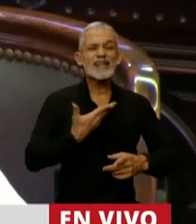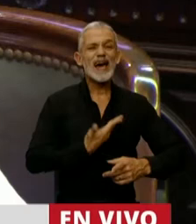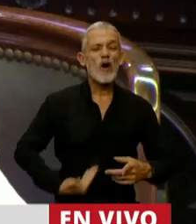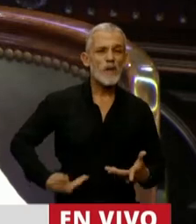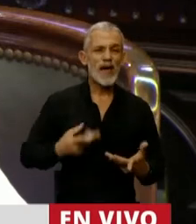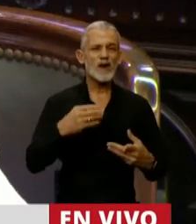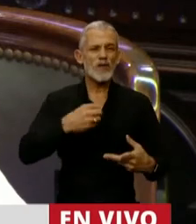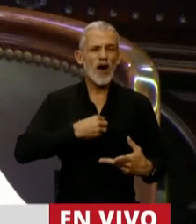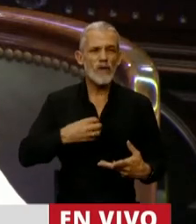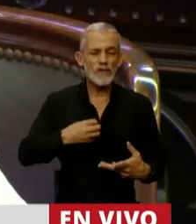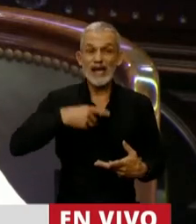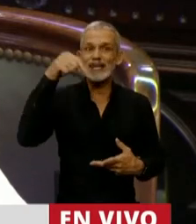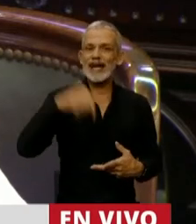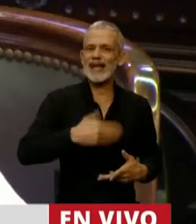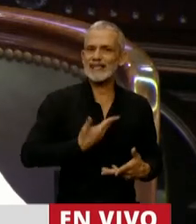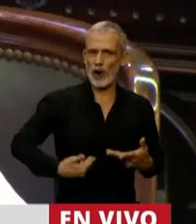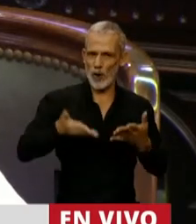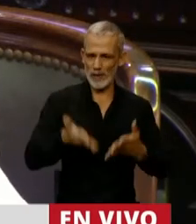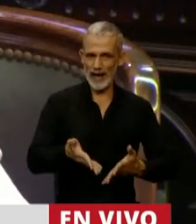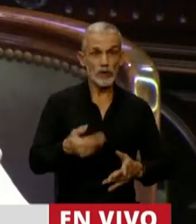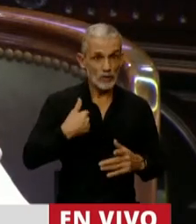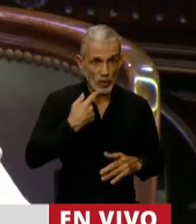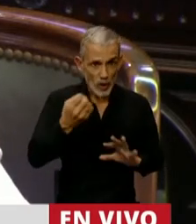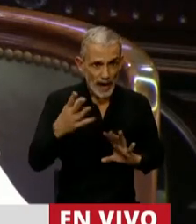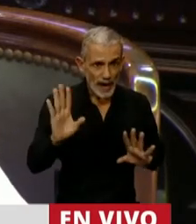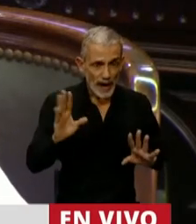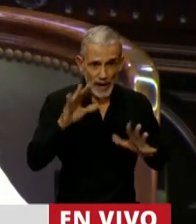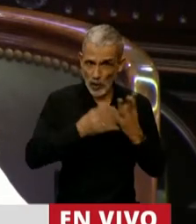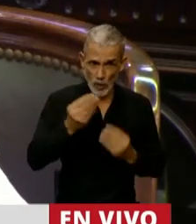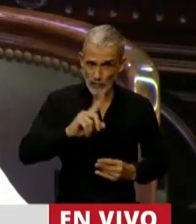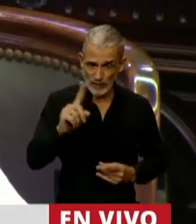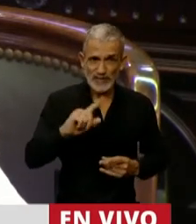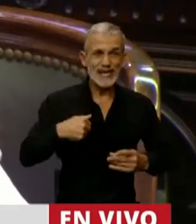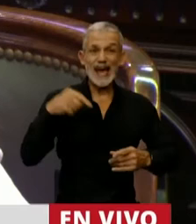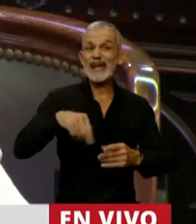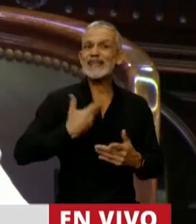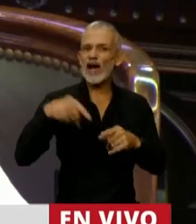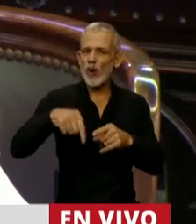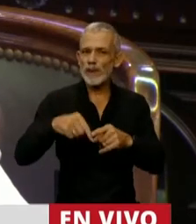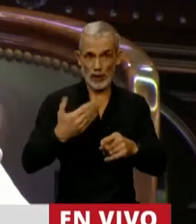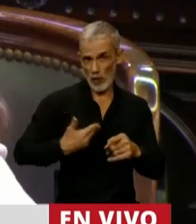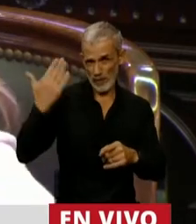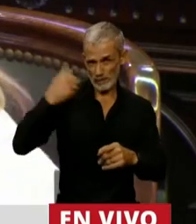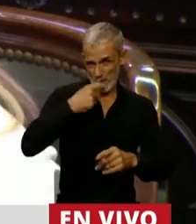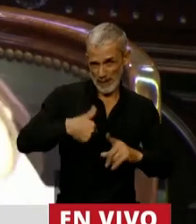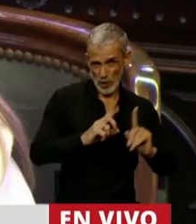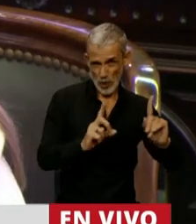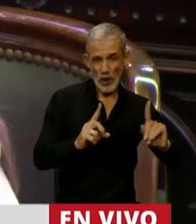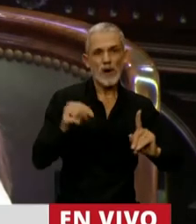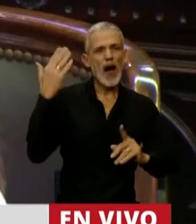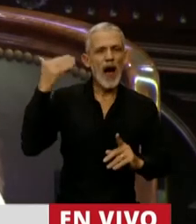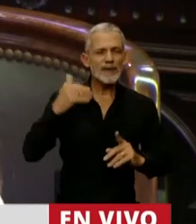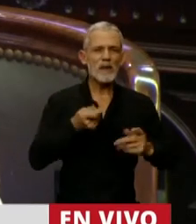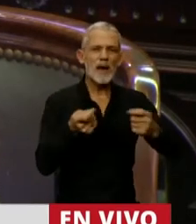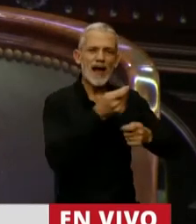y de confianza en este gobierno. Y digo bien, en este gobierno y no en el nuestro, porque en ese entonces el